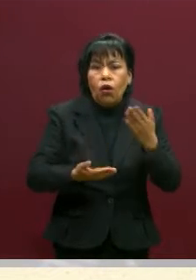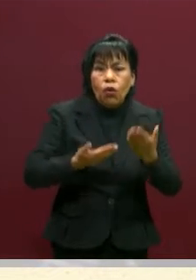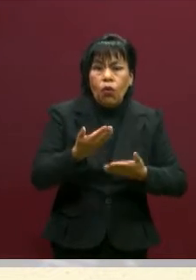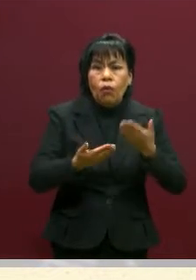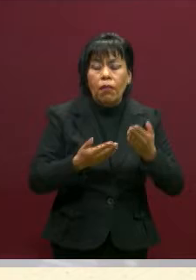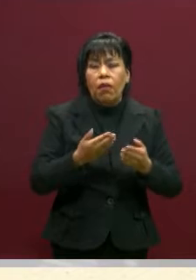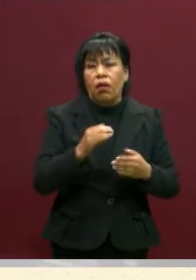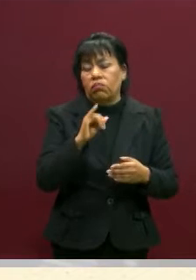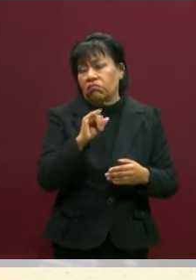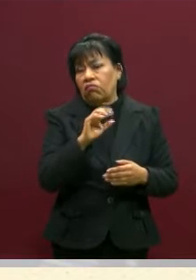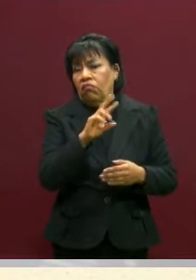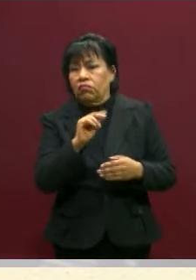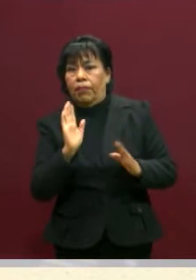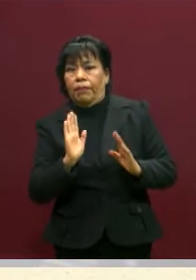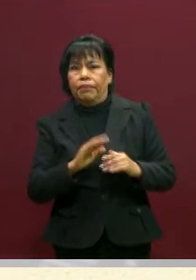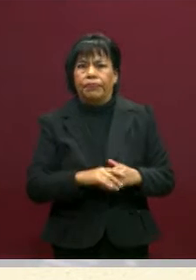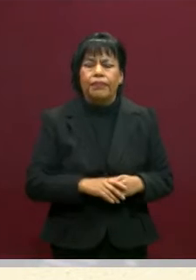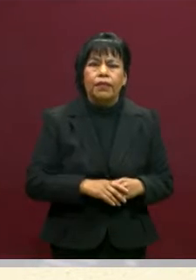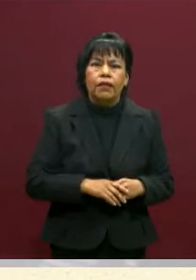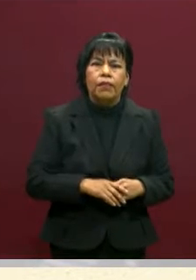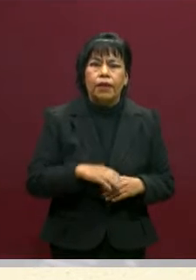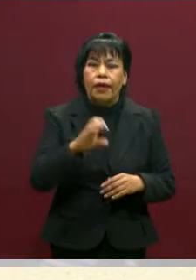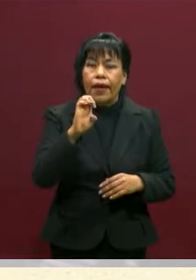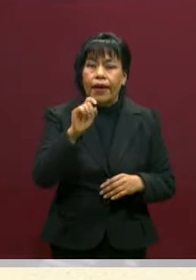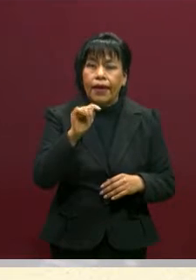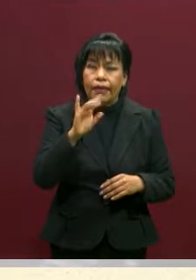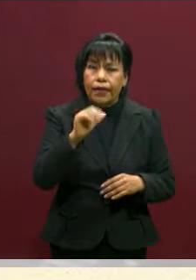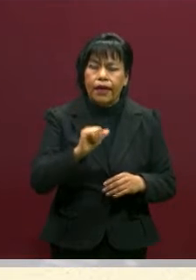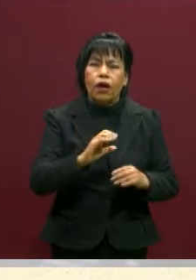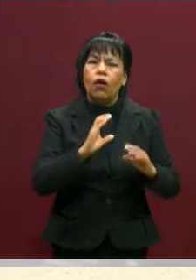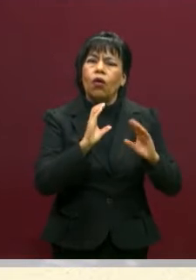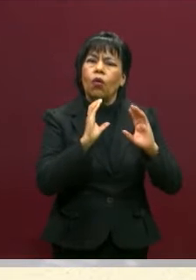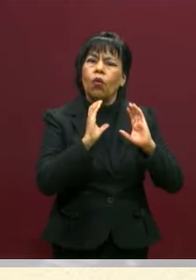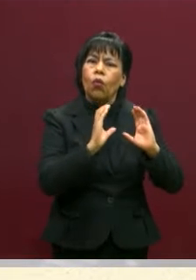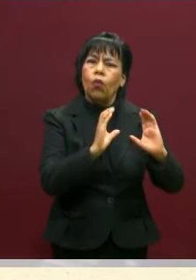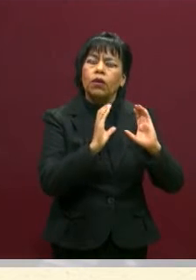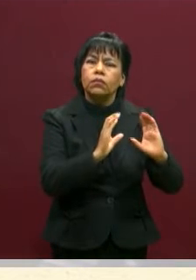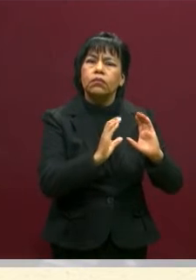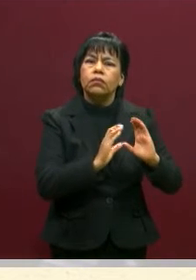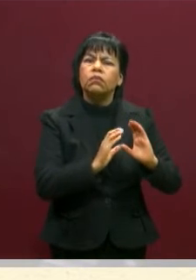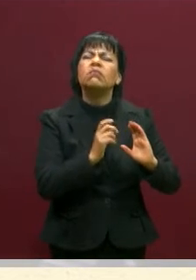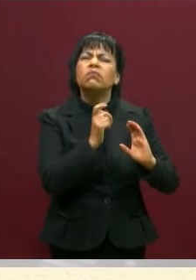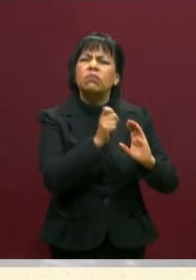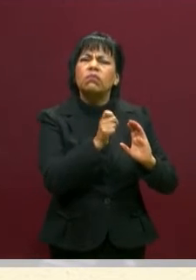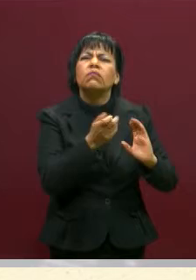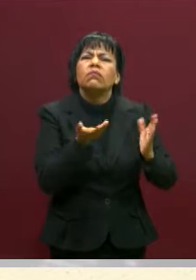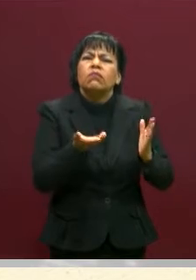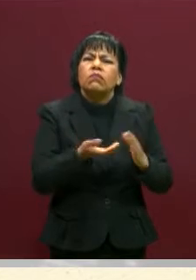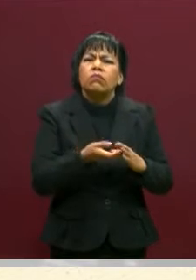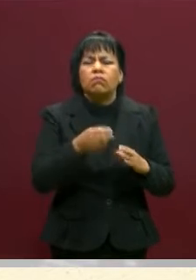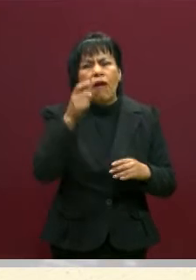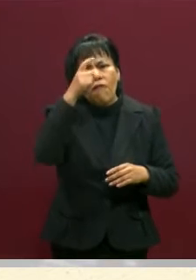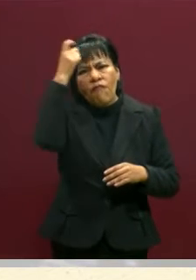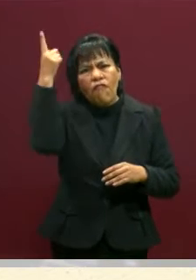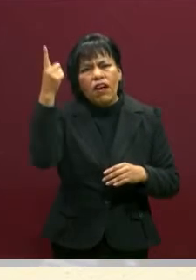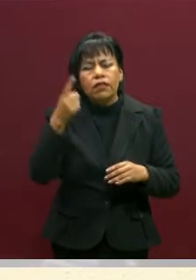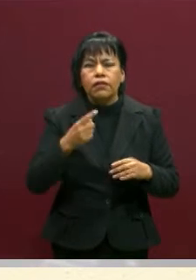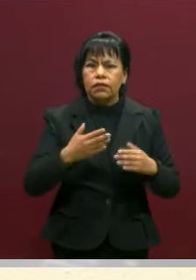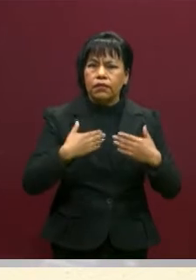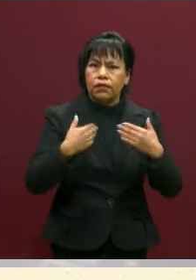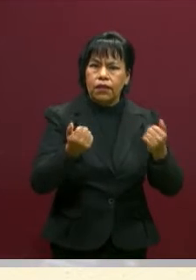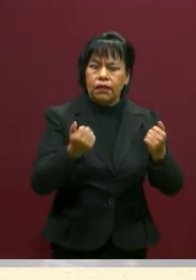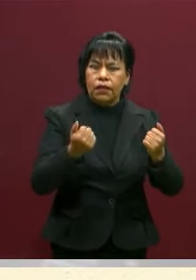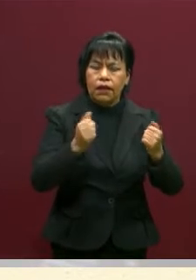el día de hoy, abordar la ética del cuidado. Porque la ética del cuidado es fácil de comprender.